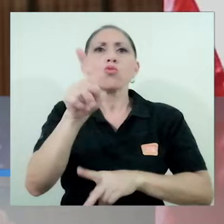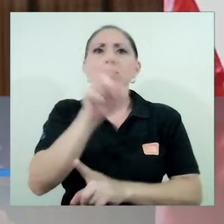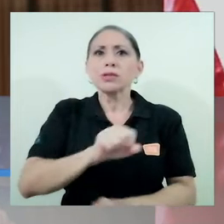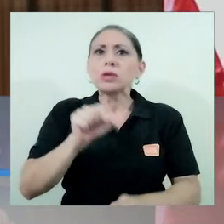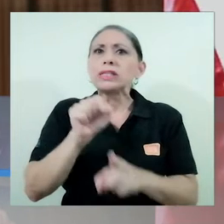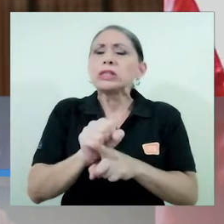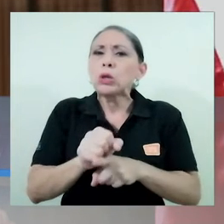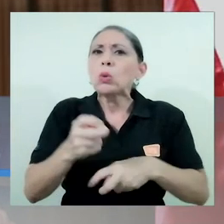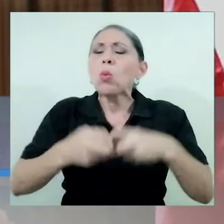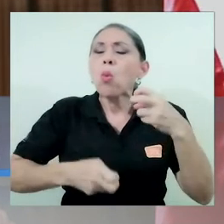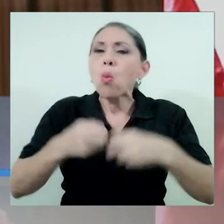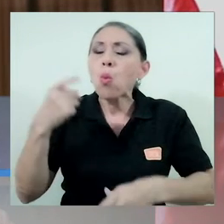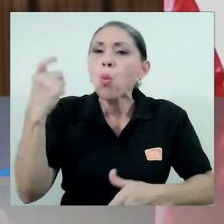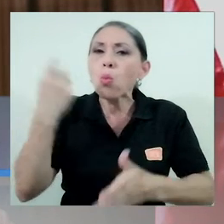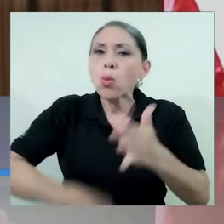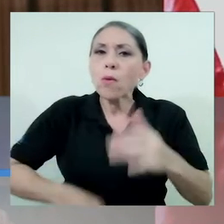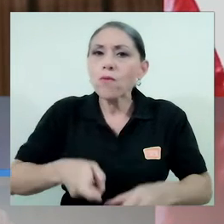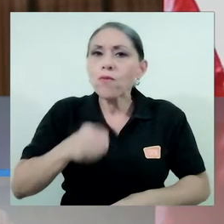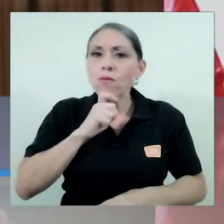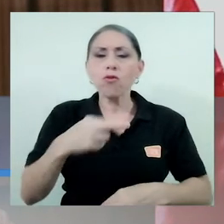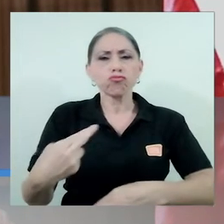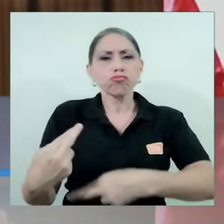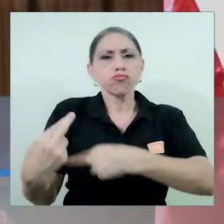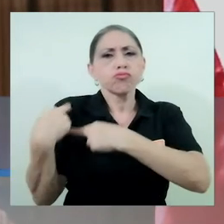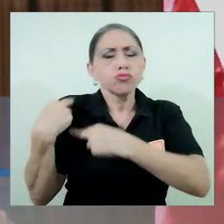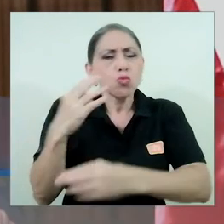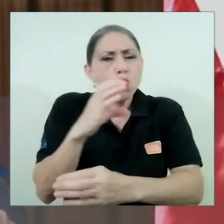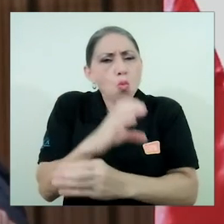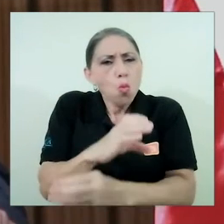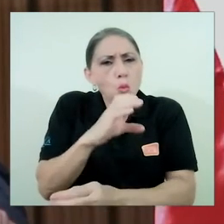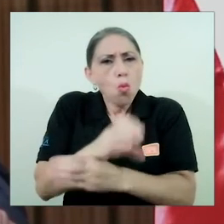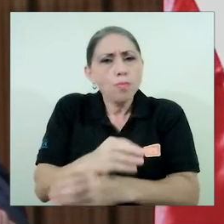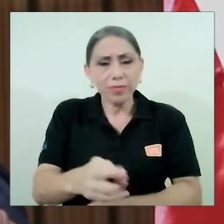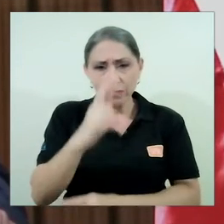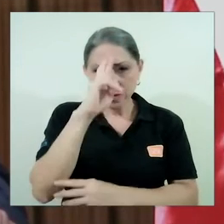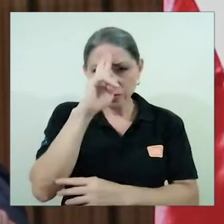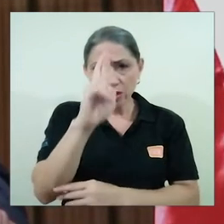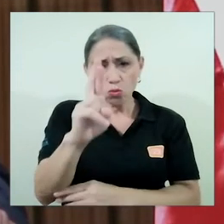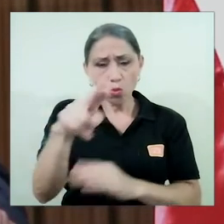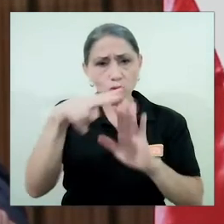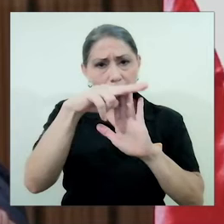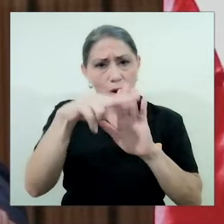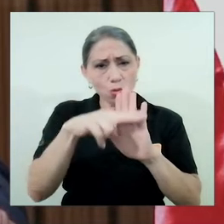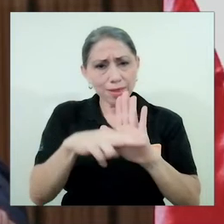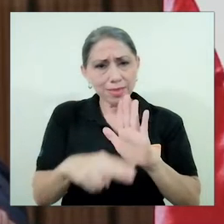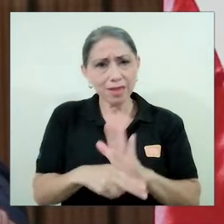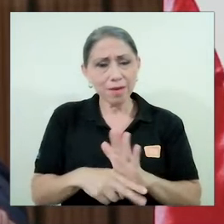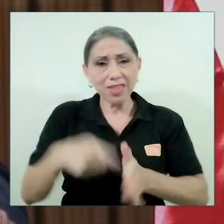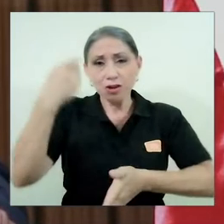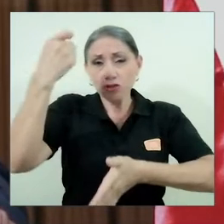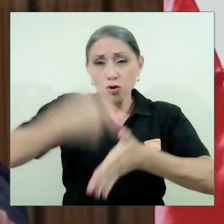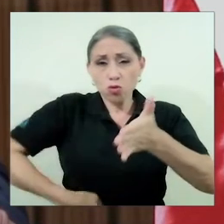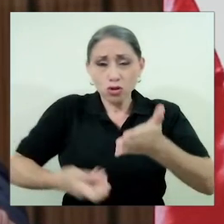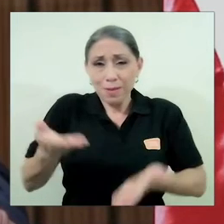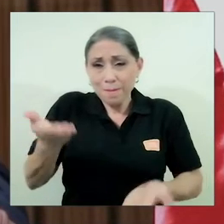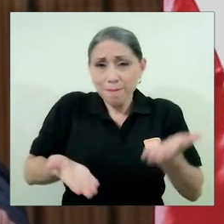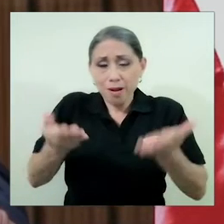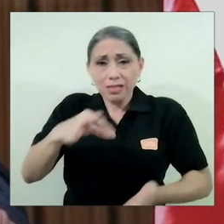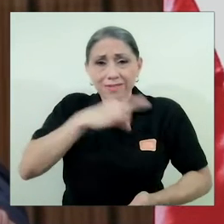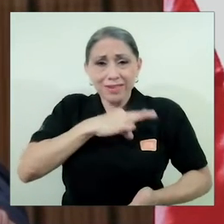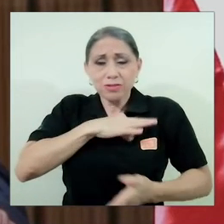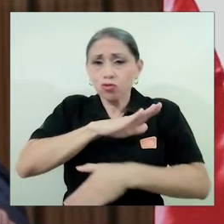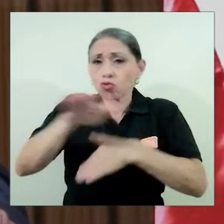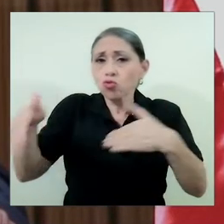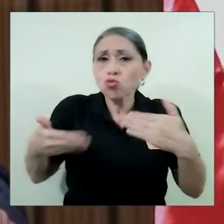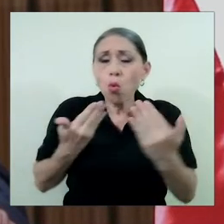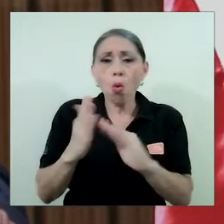adversa, de manera responsable, meticulosa, respetuosa de la normativa, rigurosa en el balance de beneficios